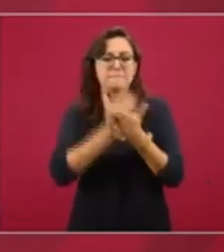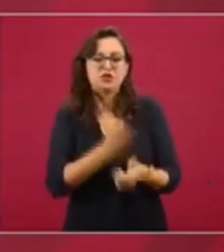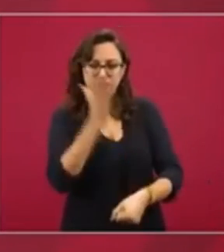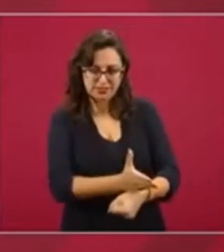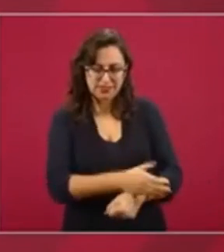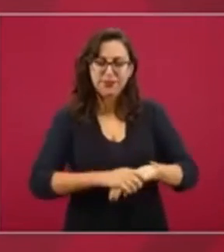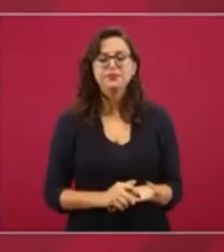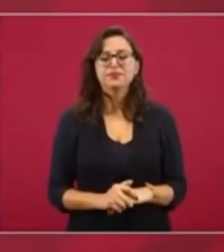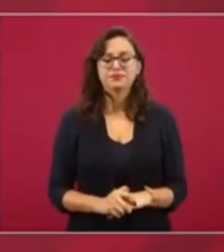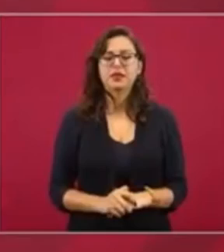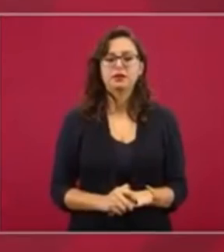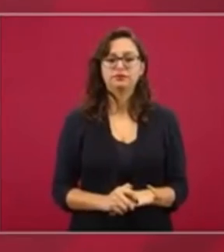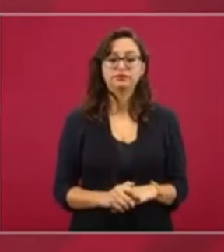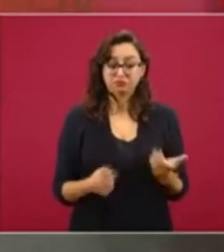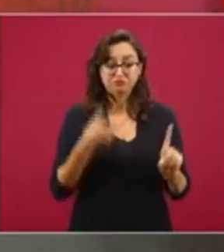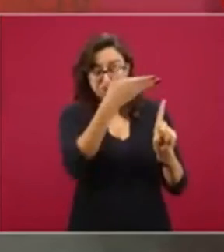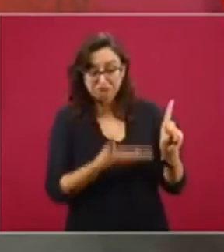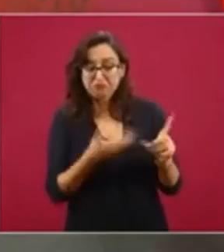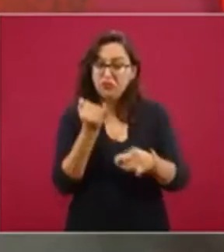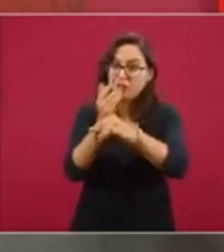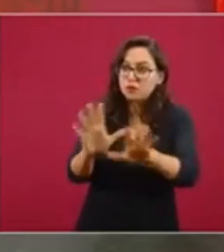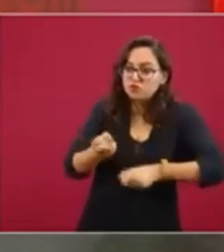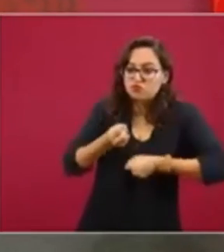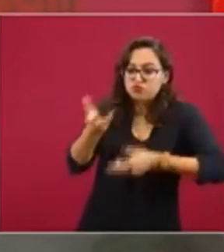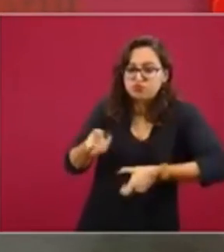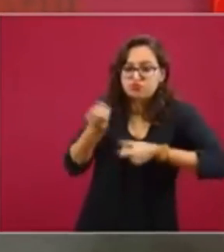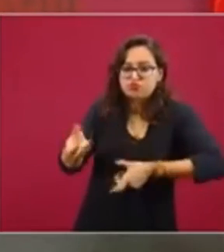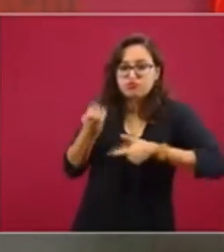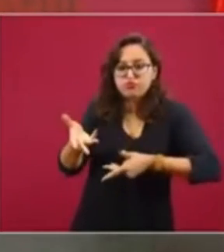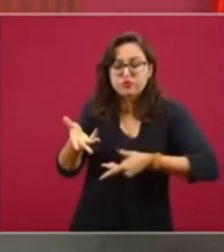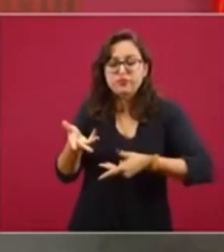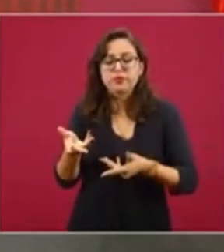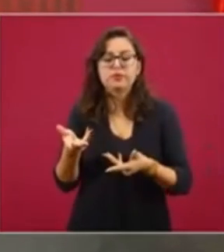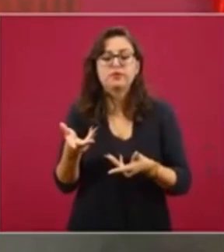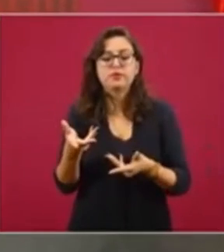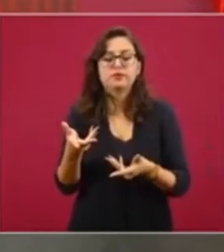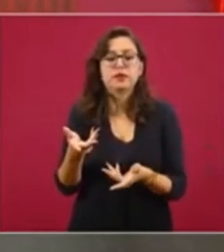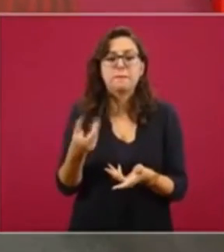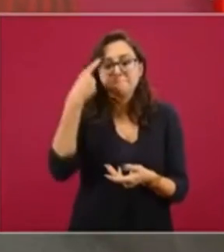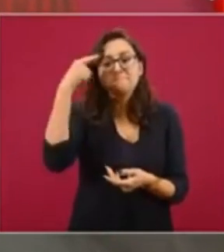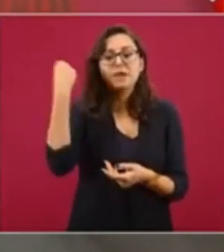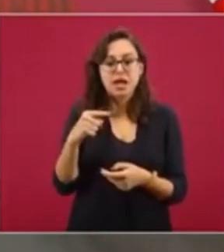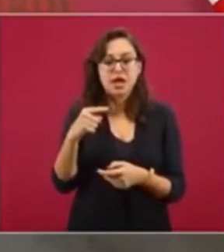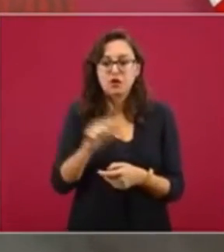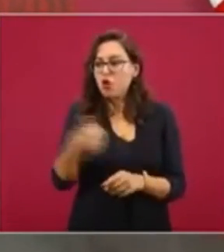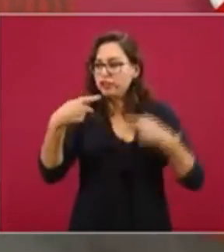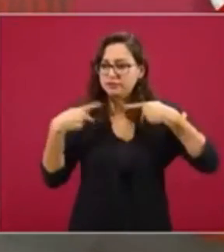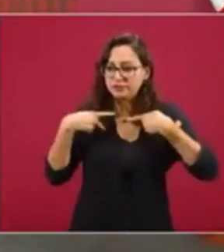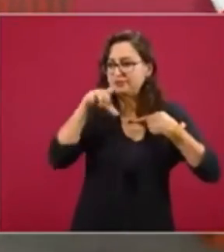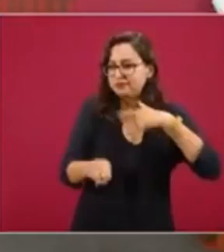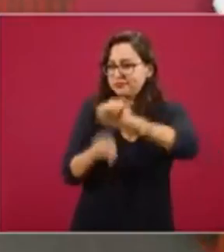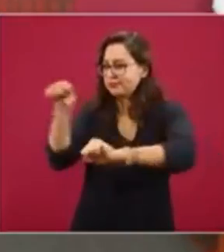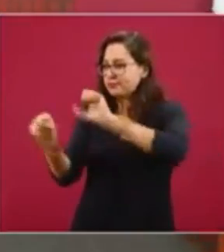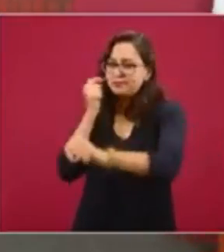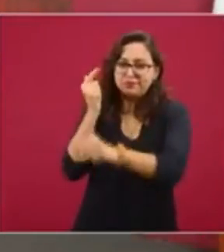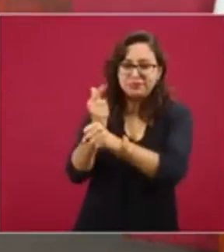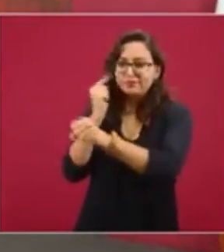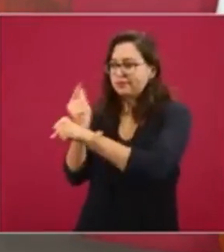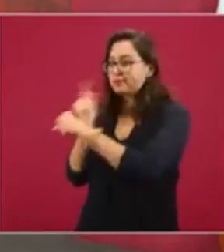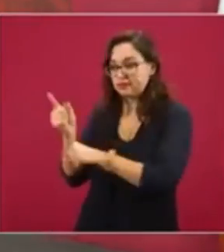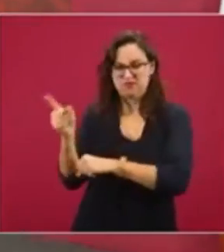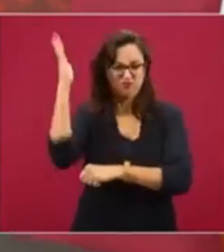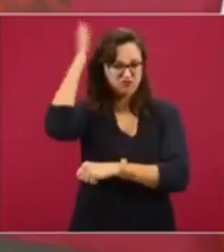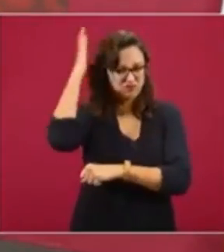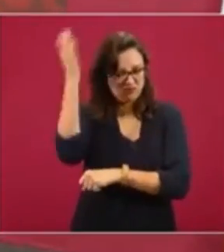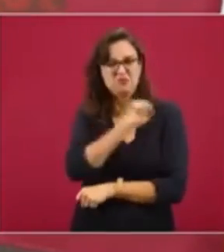Según este procedimiento, quien contribuye, quien da información para que se implique a más personas, sobre todo de alto rango,